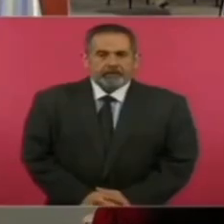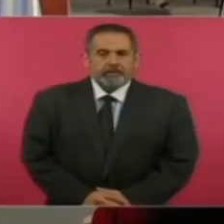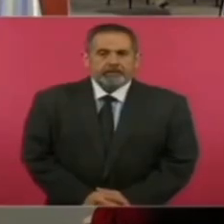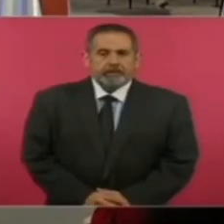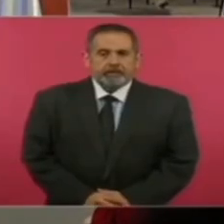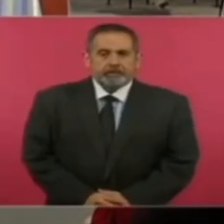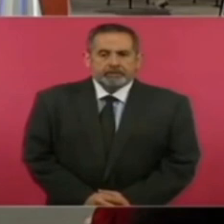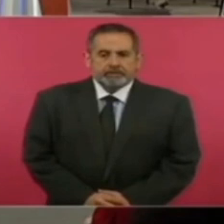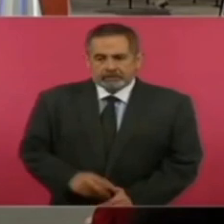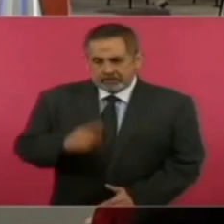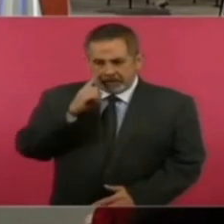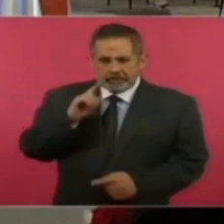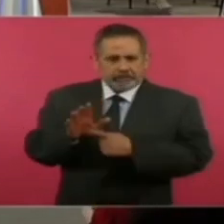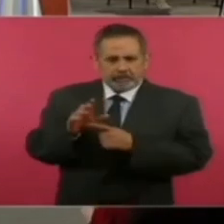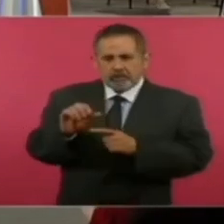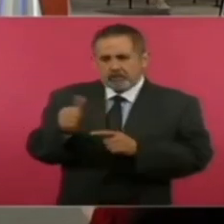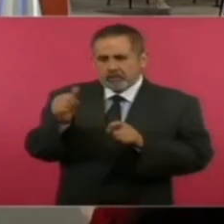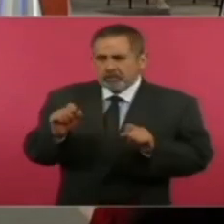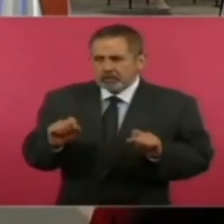a ver otra